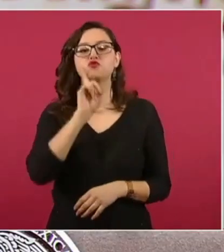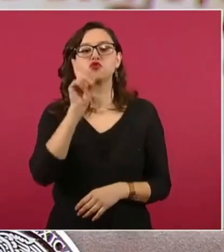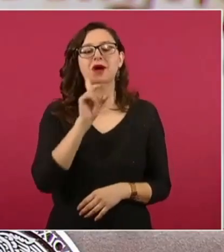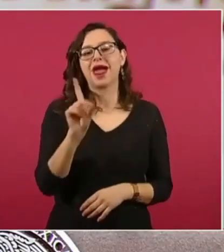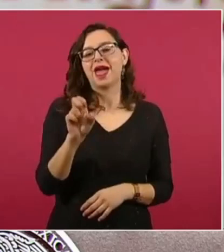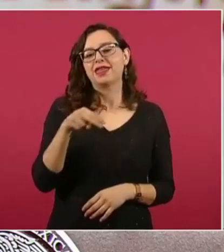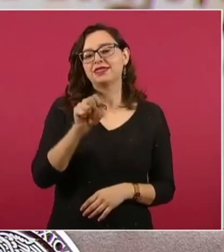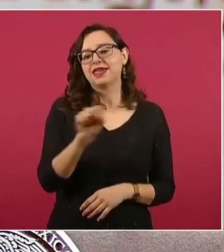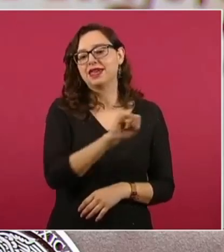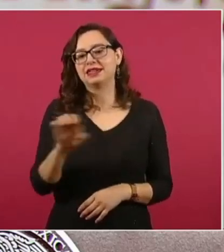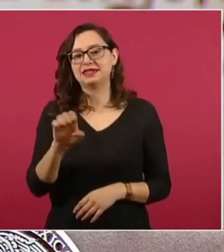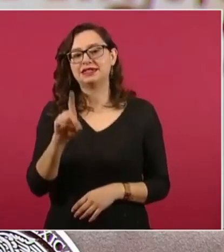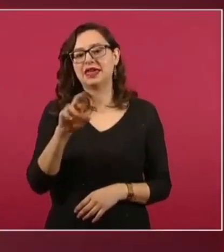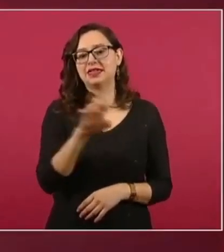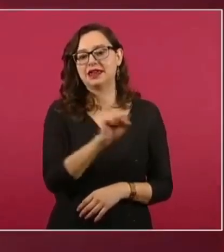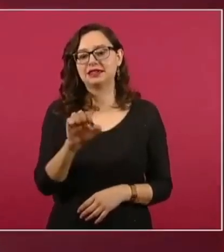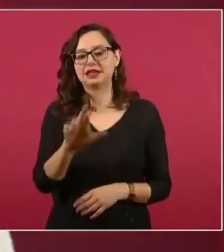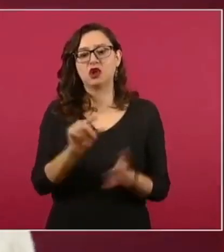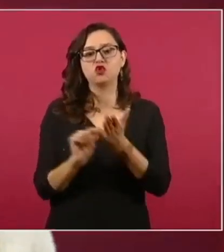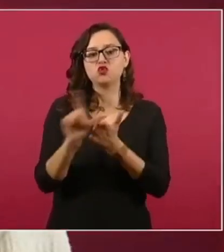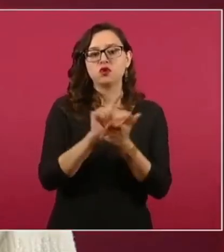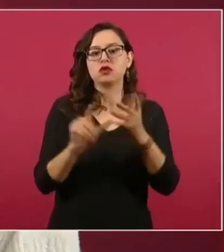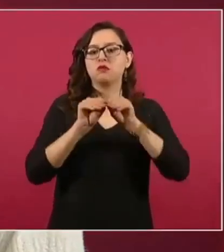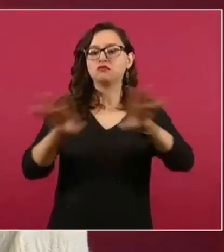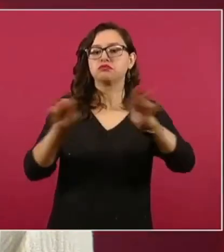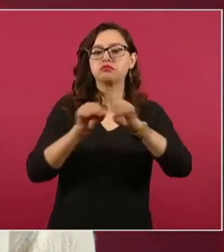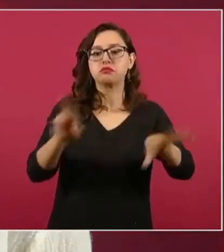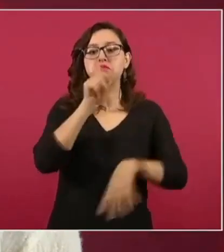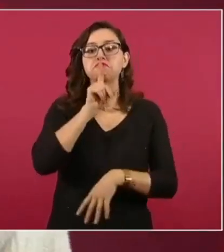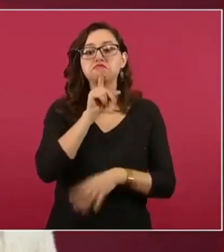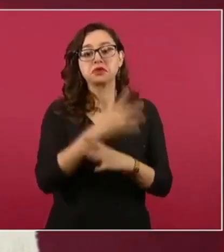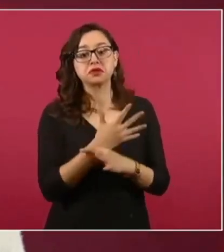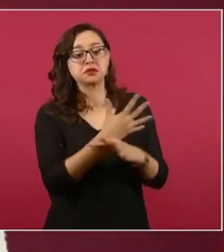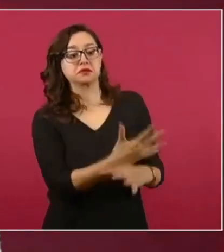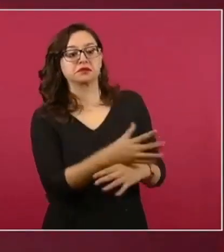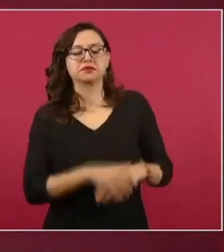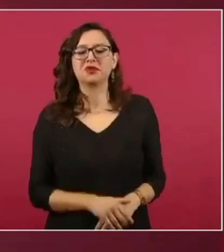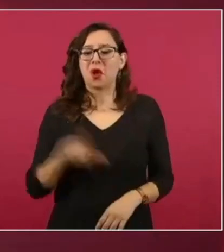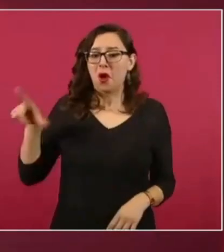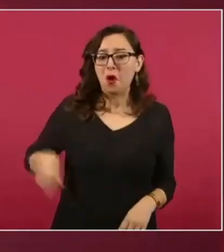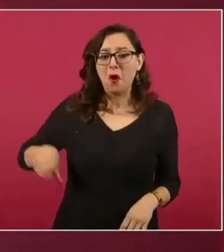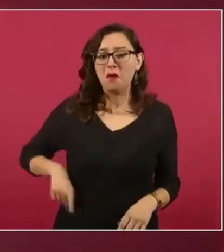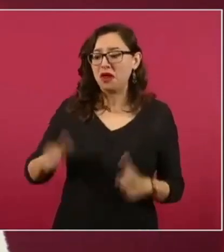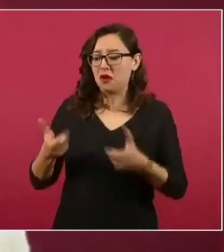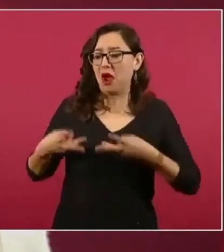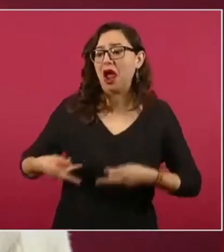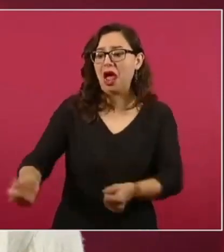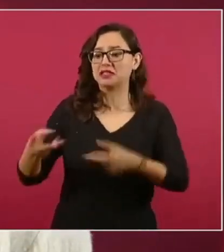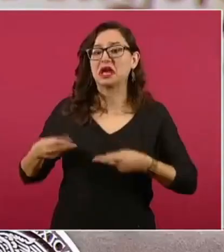y las propaga a través de su cuenta de Twitter, que dice, Este gobierno despilfarra el dinero en obras